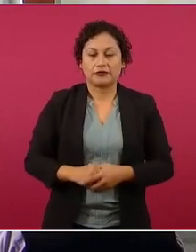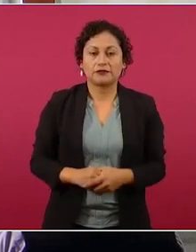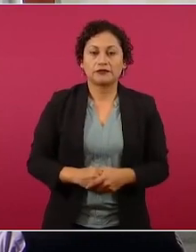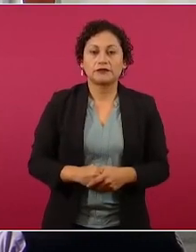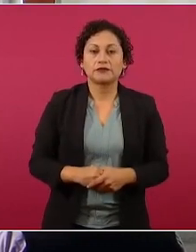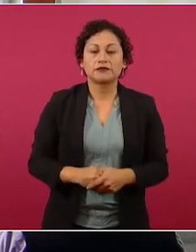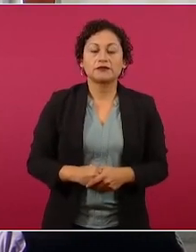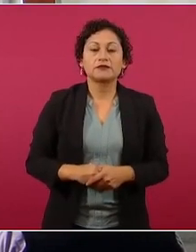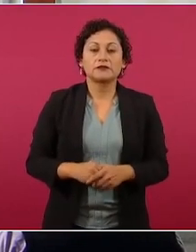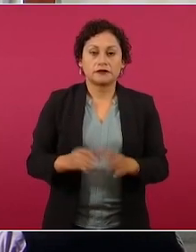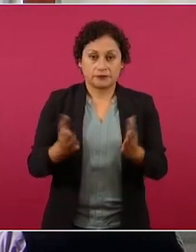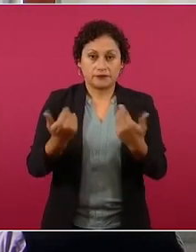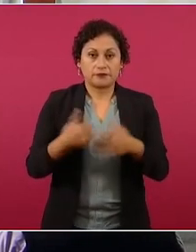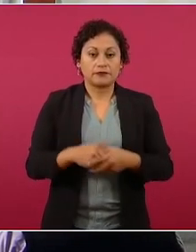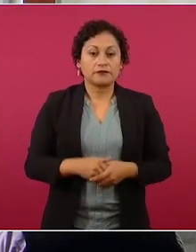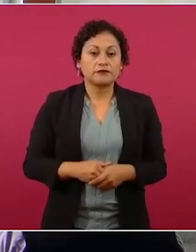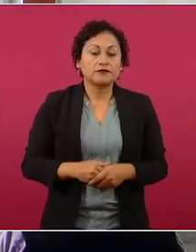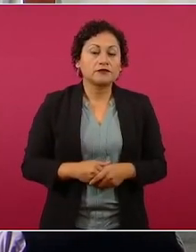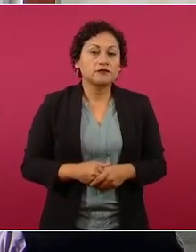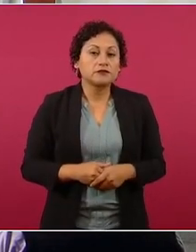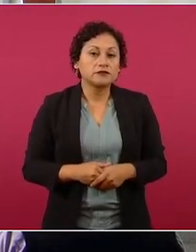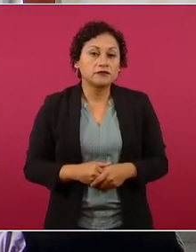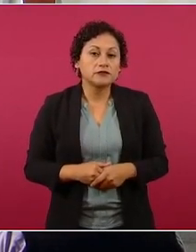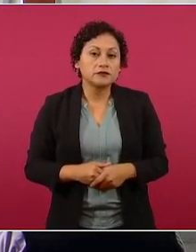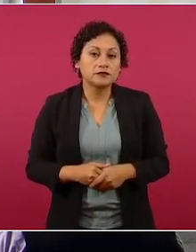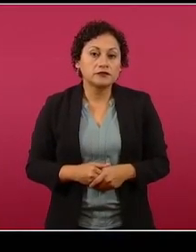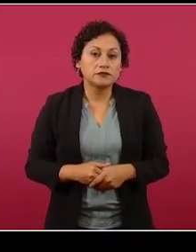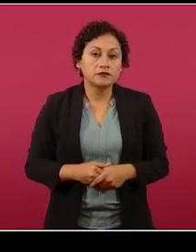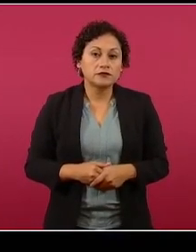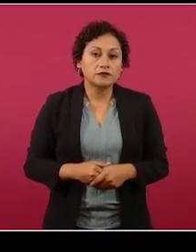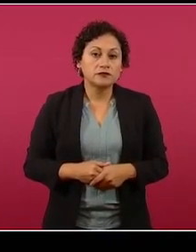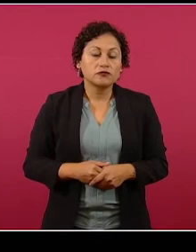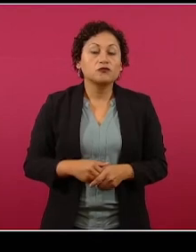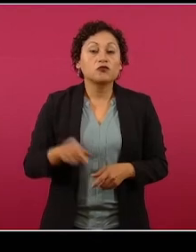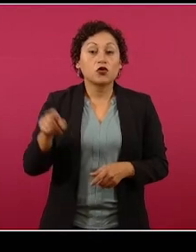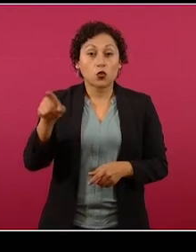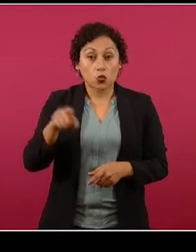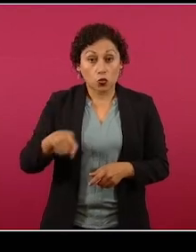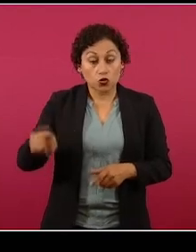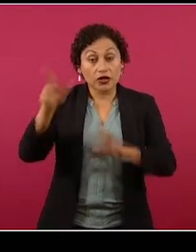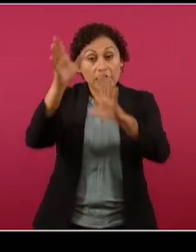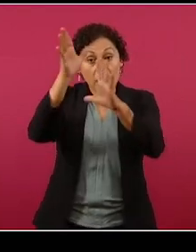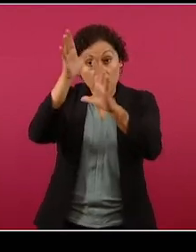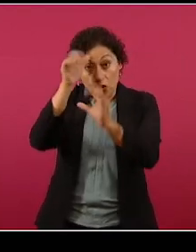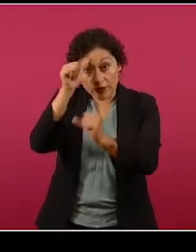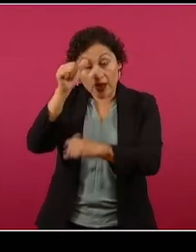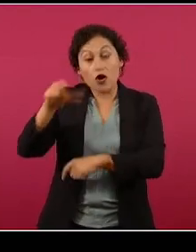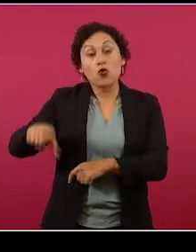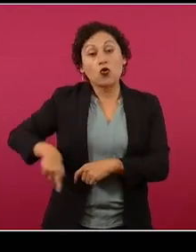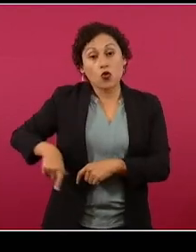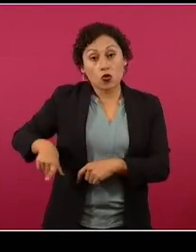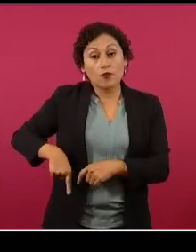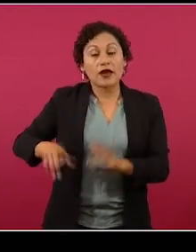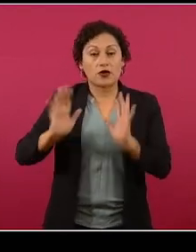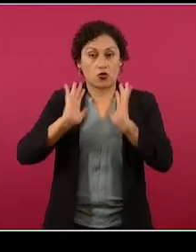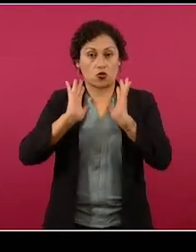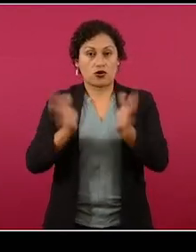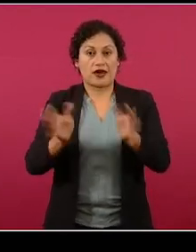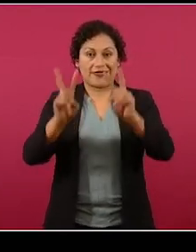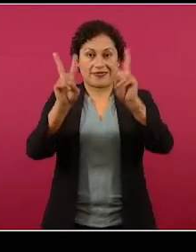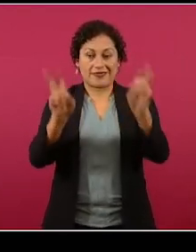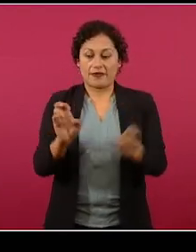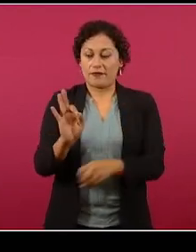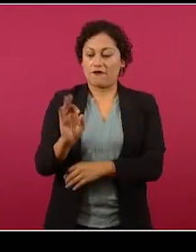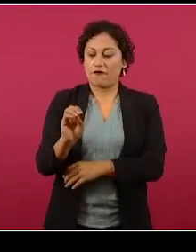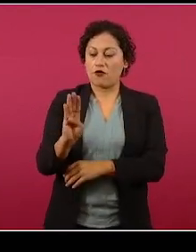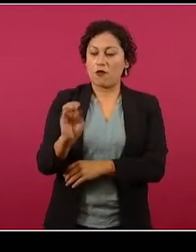Adelante. Adelante, ustedes acordaron con el gobierno resolver el asunto del FOBAPROA sin